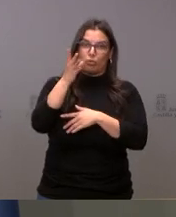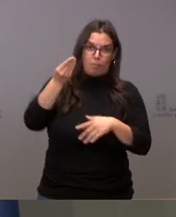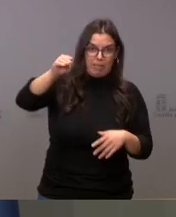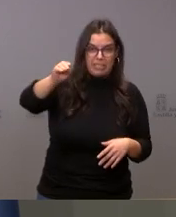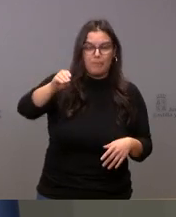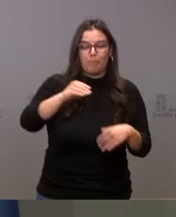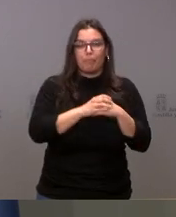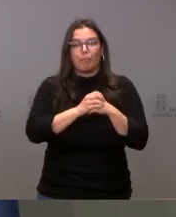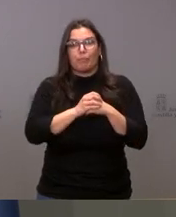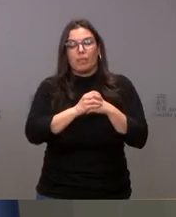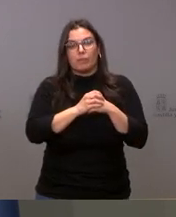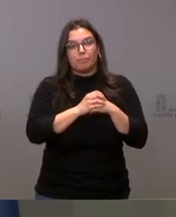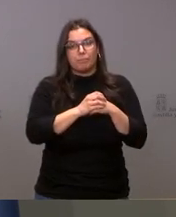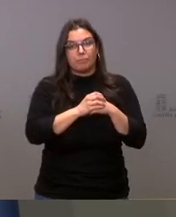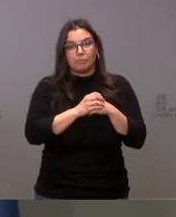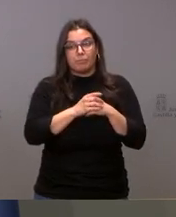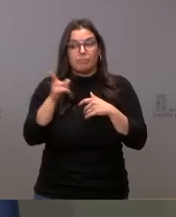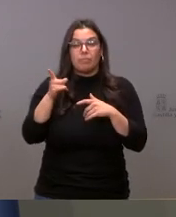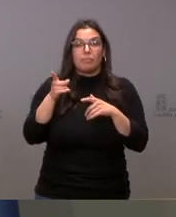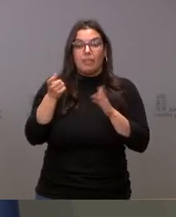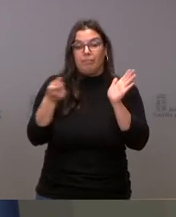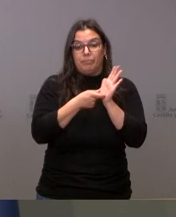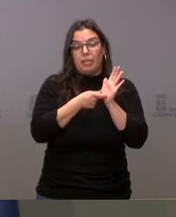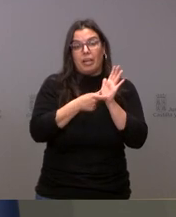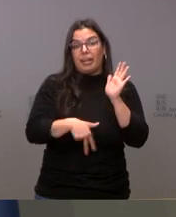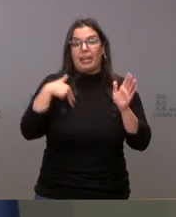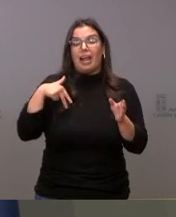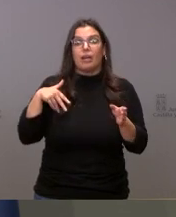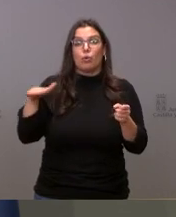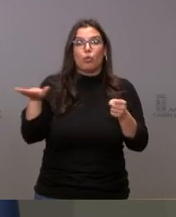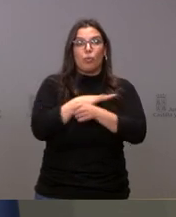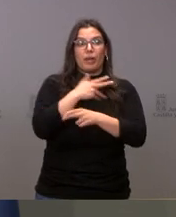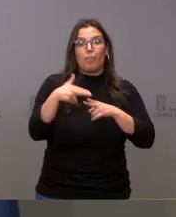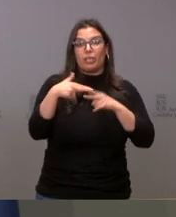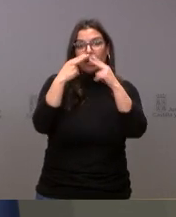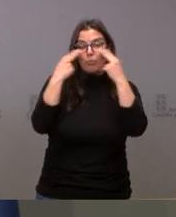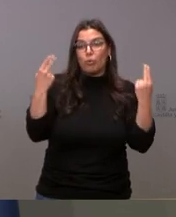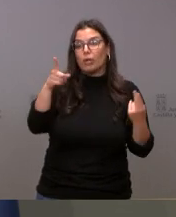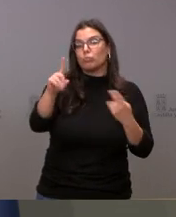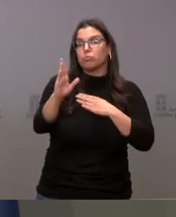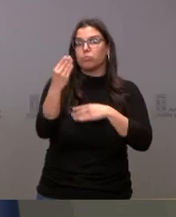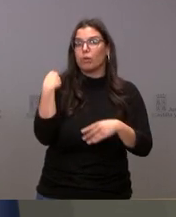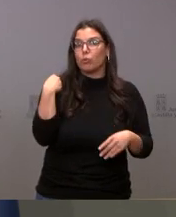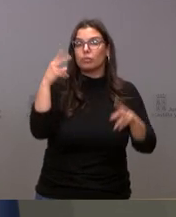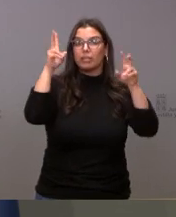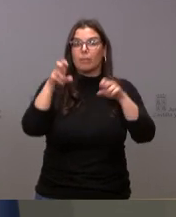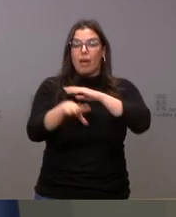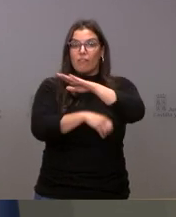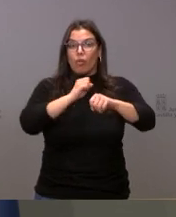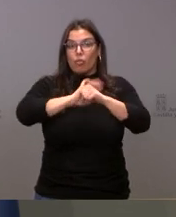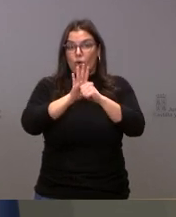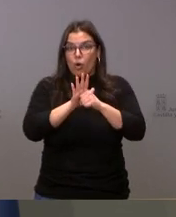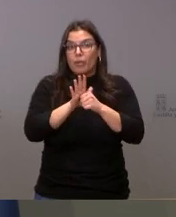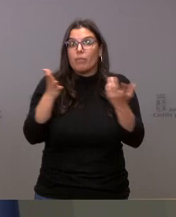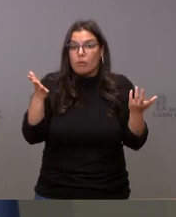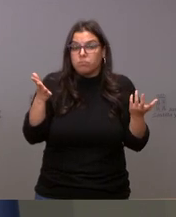El recurso, lógicamente, venía a financiar el conjunto de las políticas públicas. Planteaba usted la cuestión del fondo COVID. Esta es una